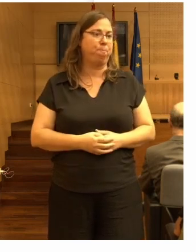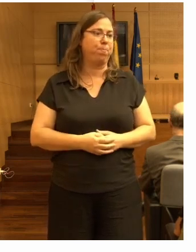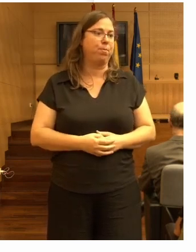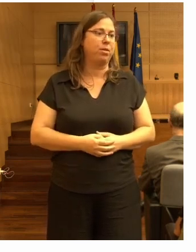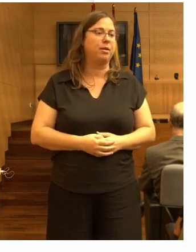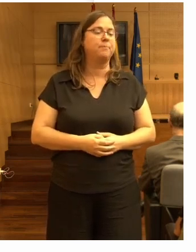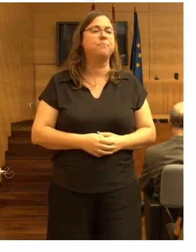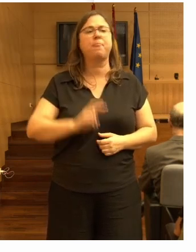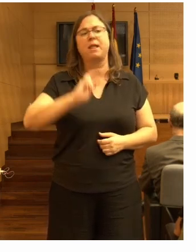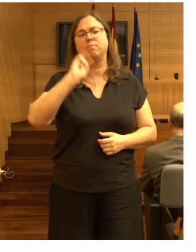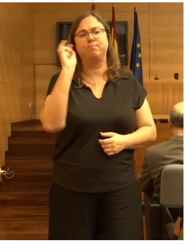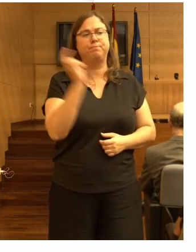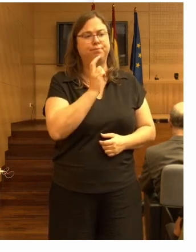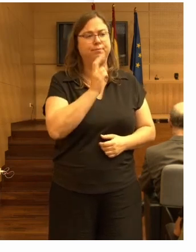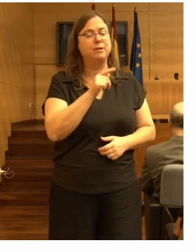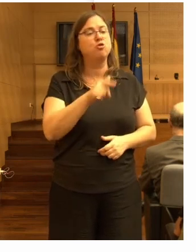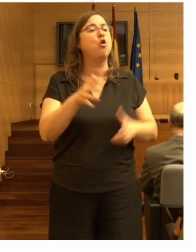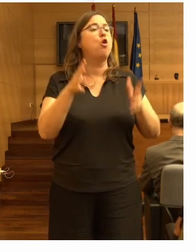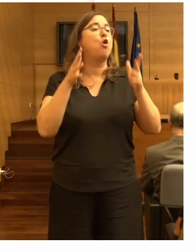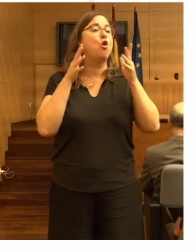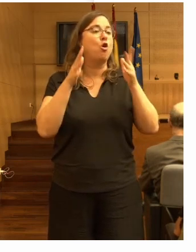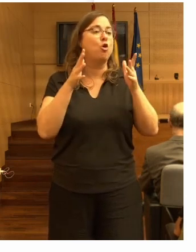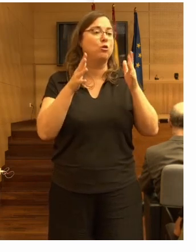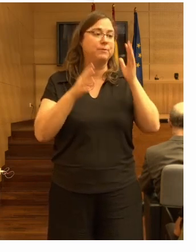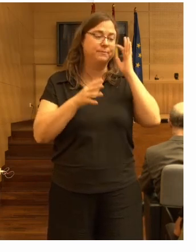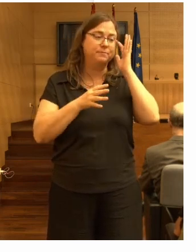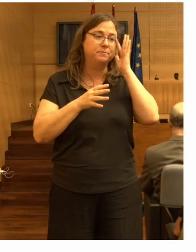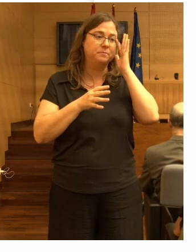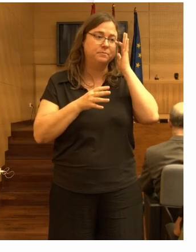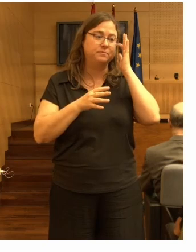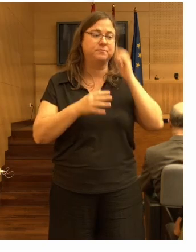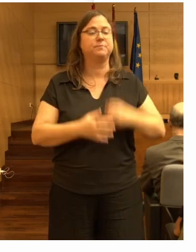es multifactorial así que recomiendo encarecidamente que lo lean